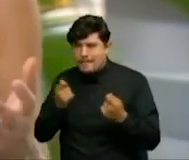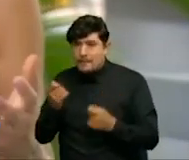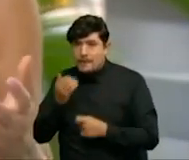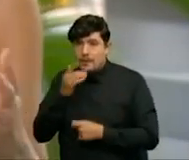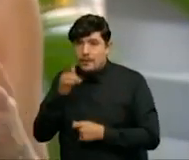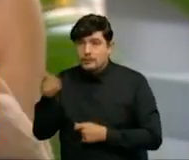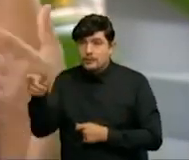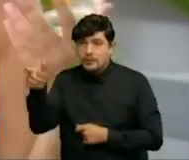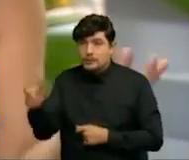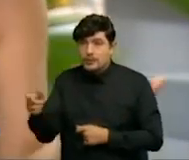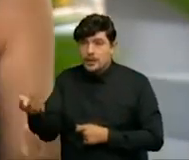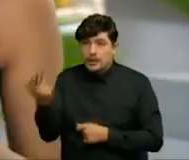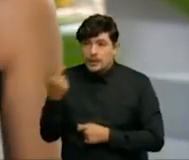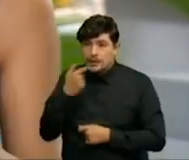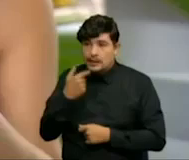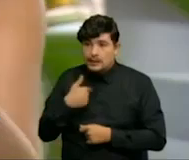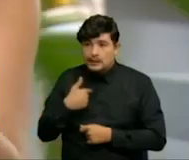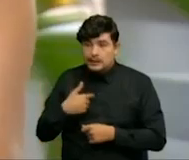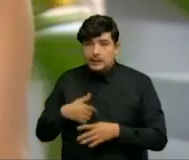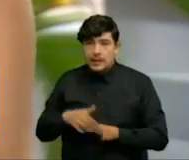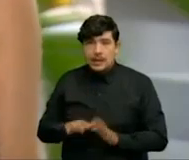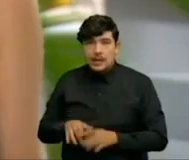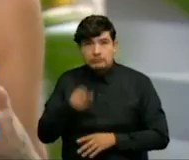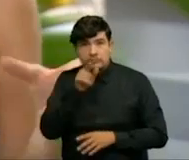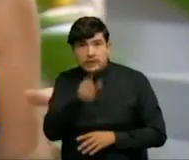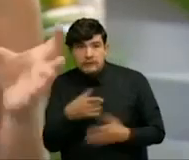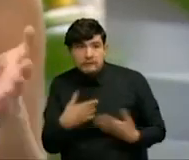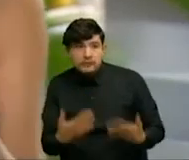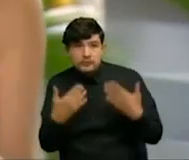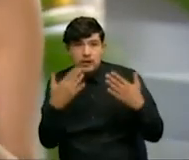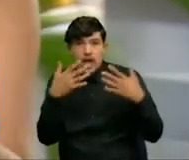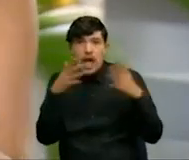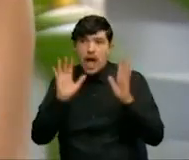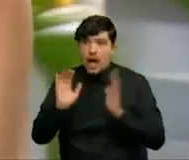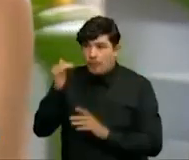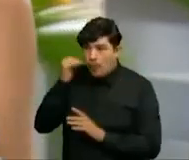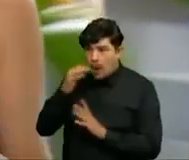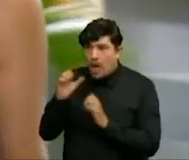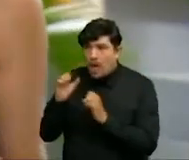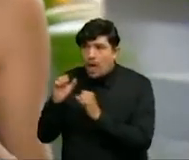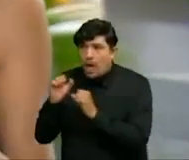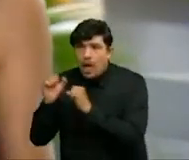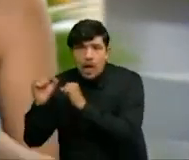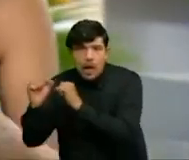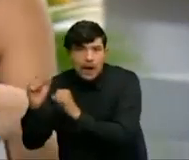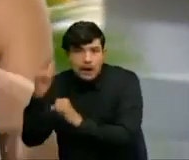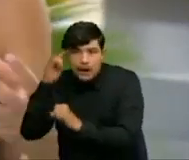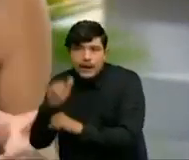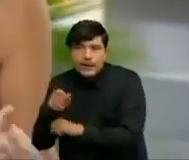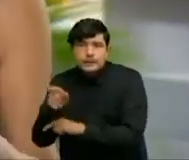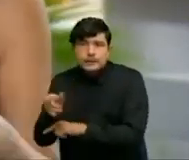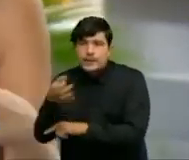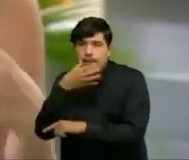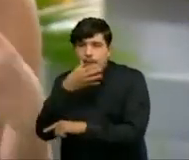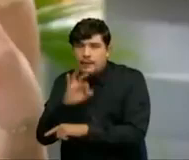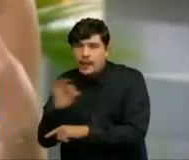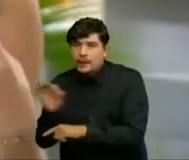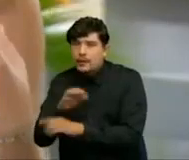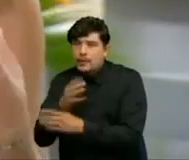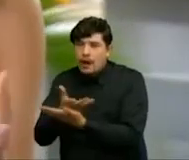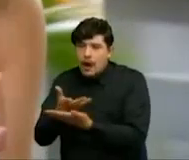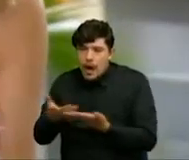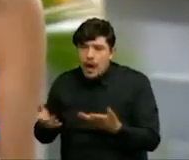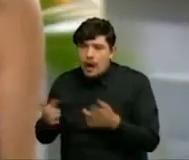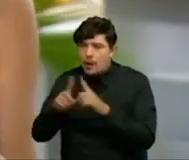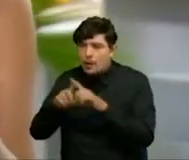te dice, mira, esto te va a funcionar, pues lleva a las mujeres a que usen ese tipo de medicamentos o suplementos o